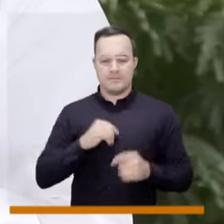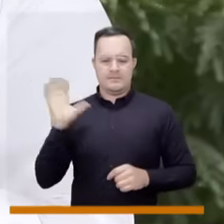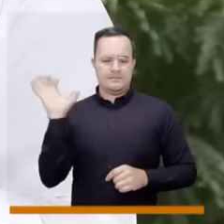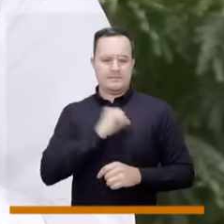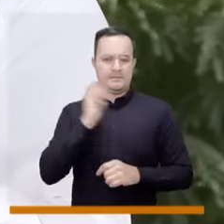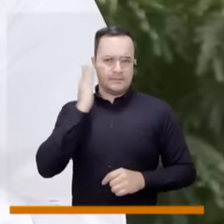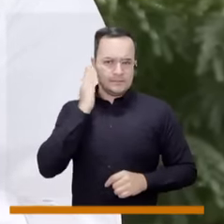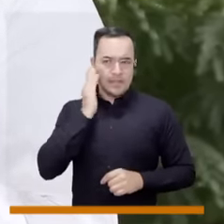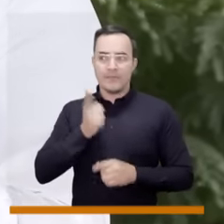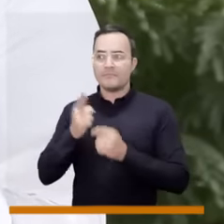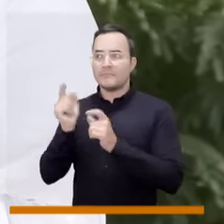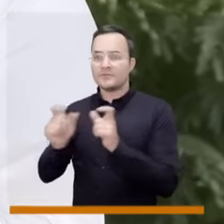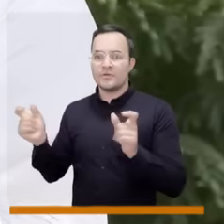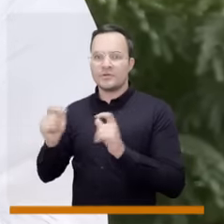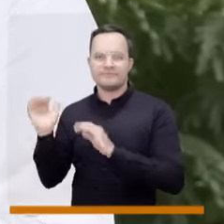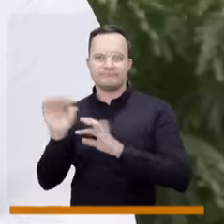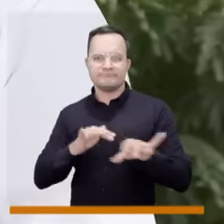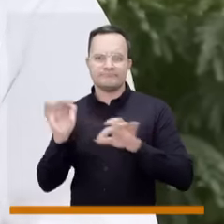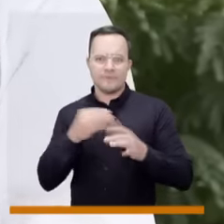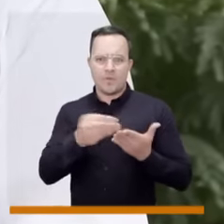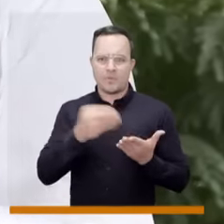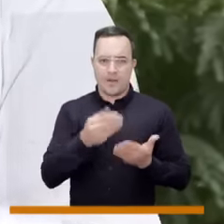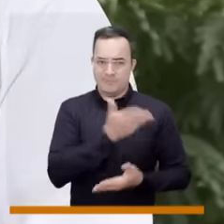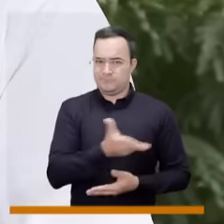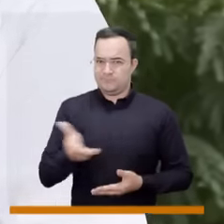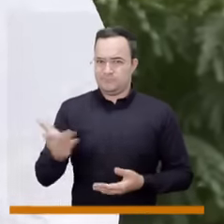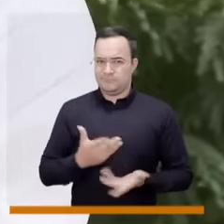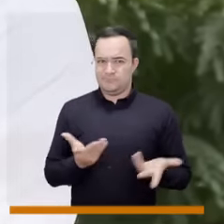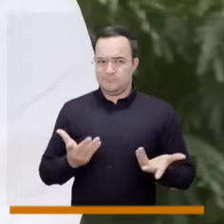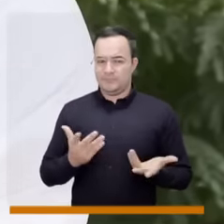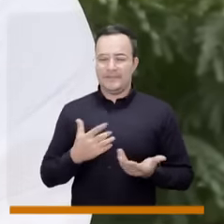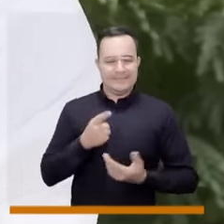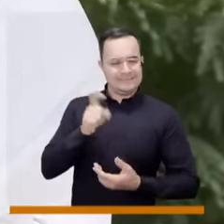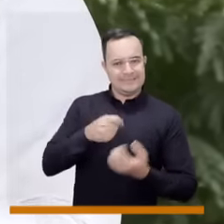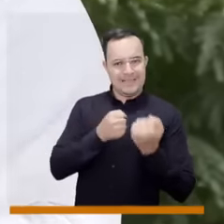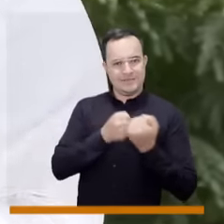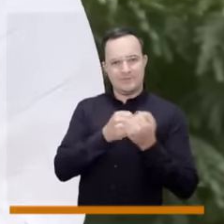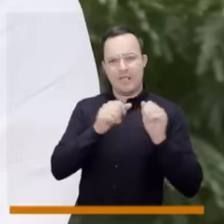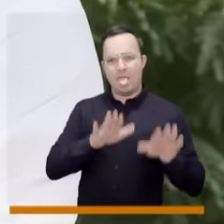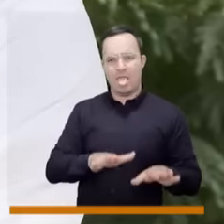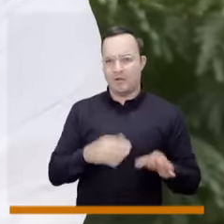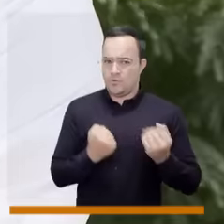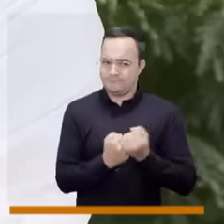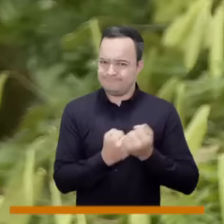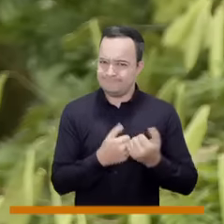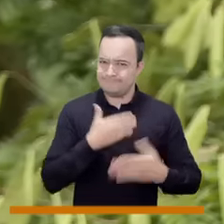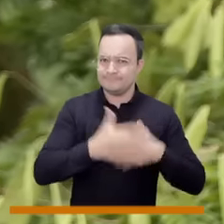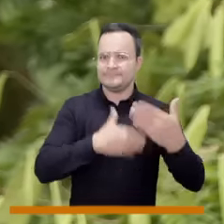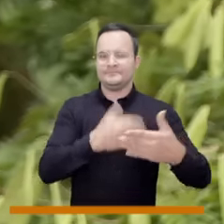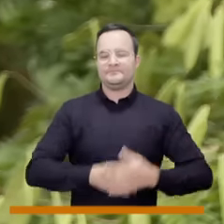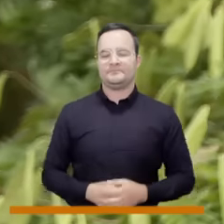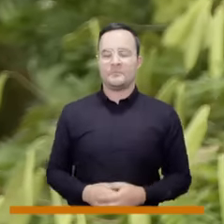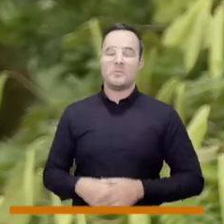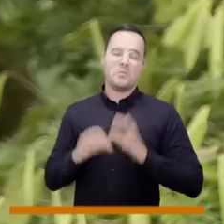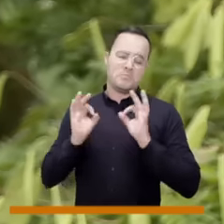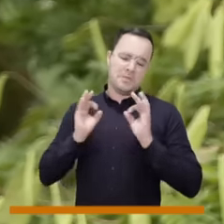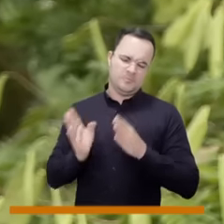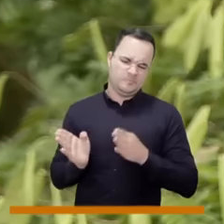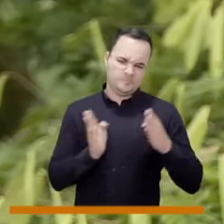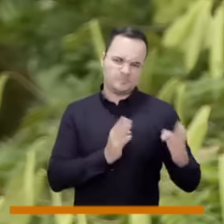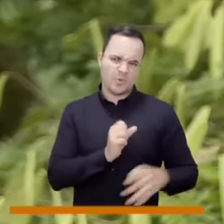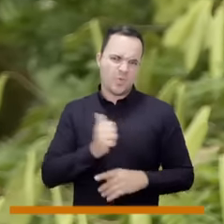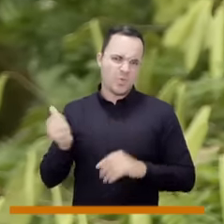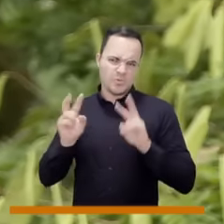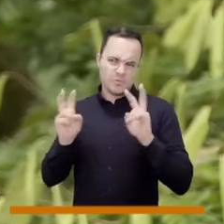encontramos que ese es el primer núcleo donde la gente se abastece de alimentos y hay que fortalecerlos también. Lo invito a que cambiemos un poquito